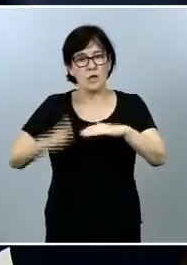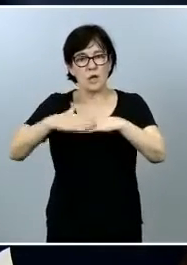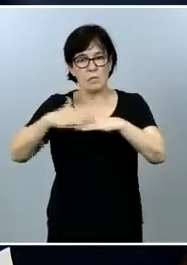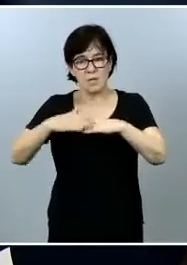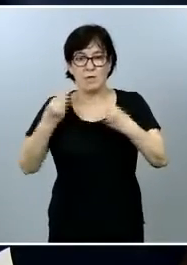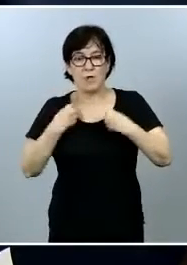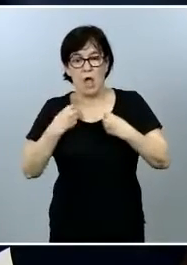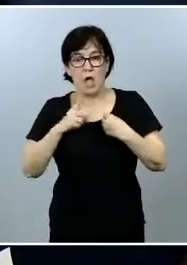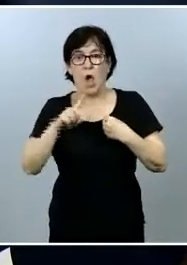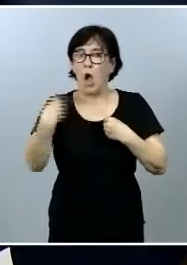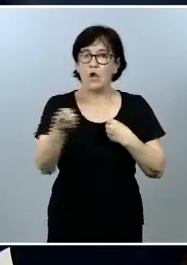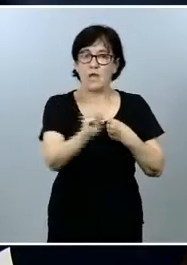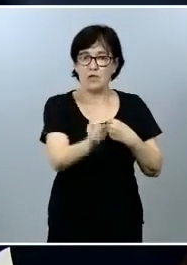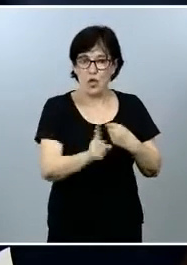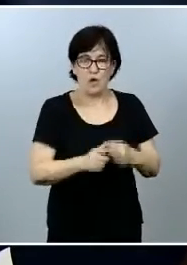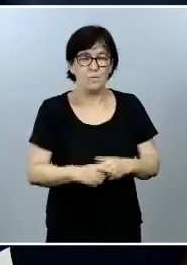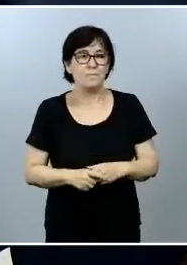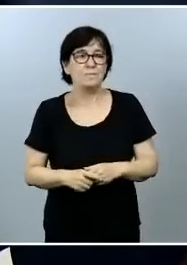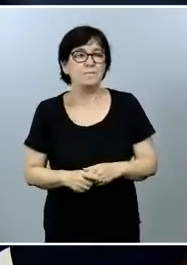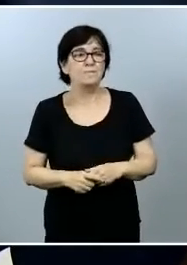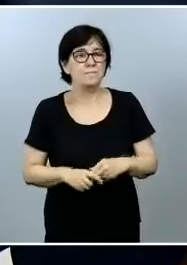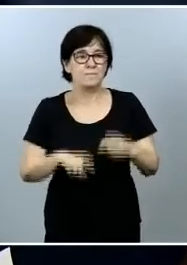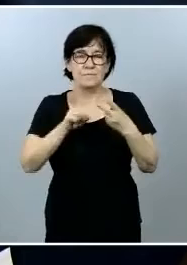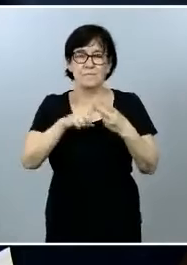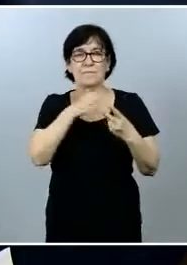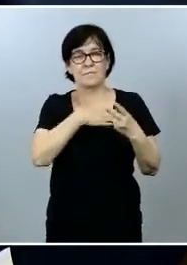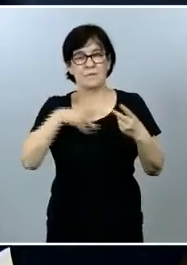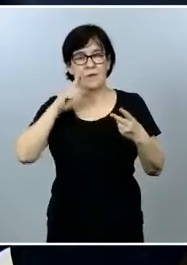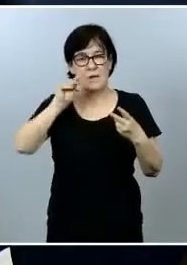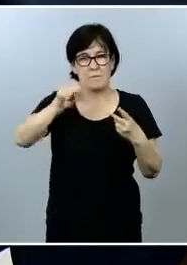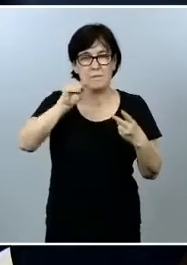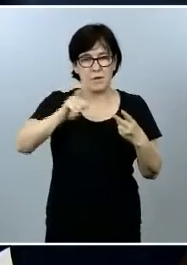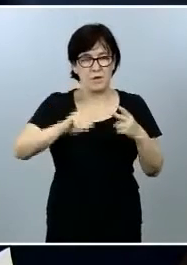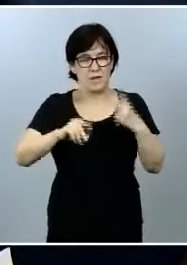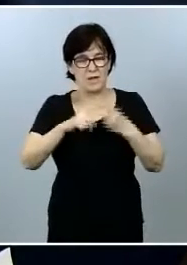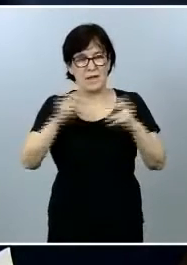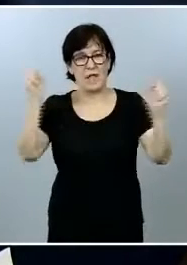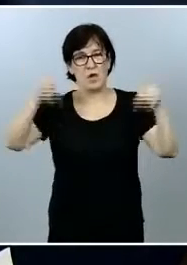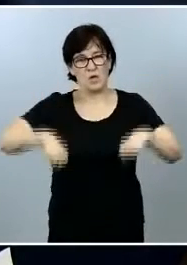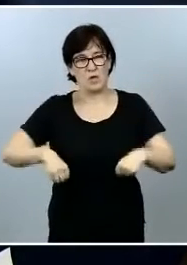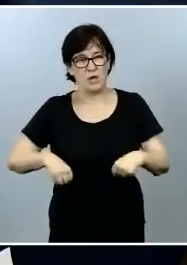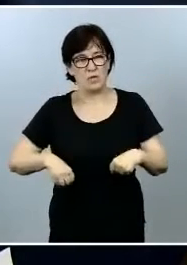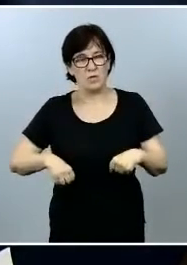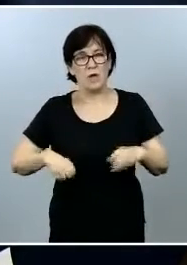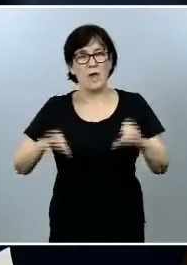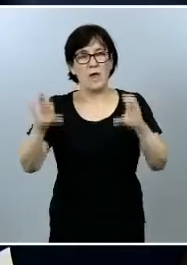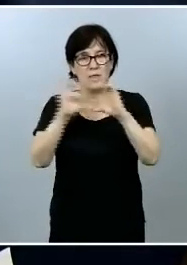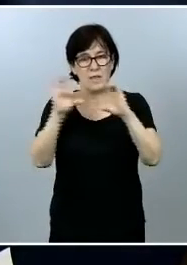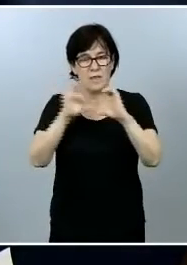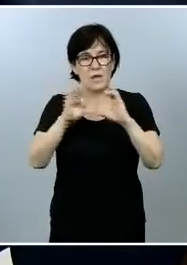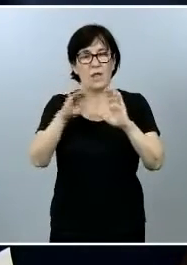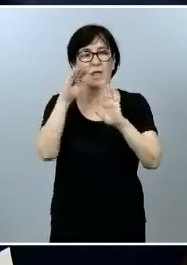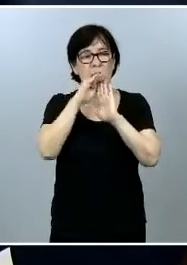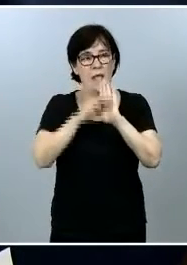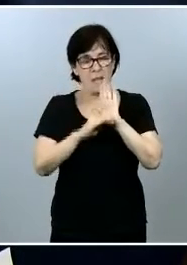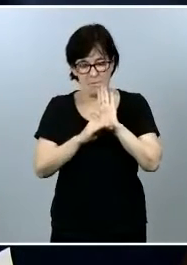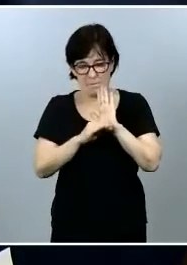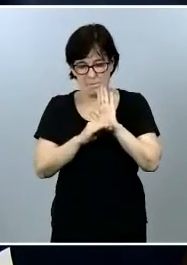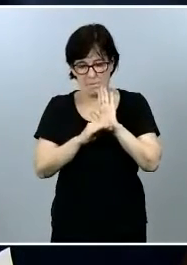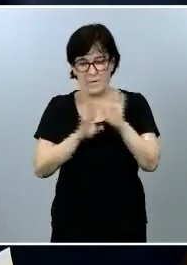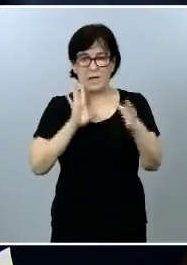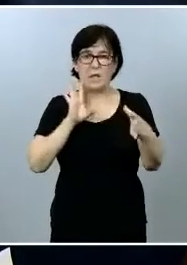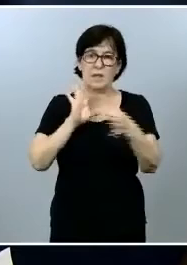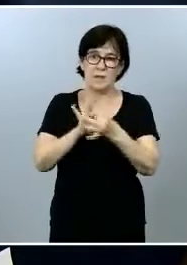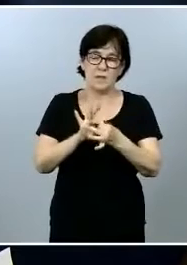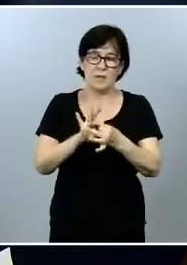En segundo lugar quería preguntar con respecto al acuerdo alcanzado con Ciudadanos y las medidas relacionadas con el